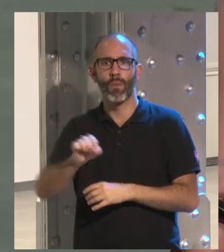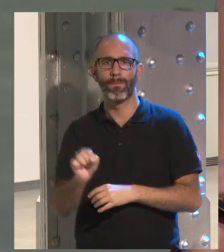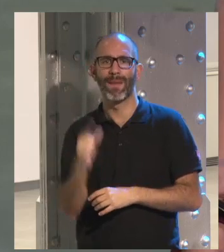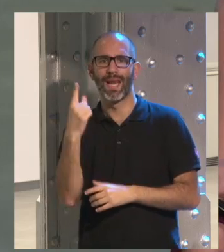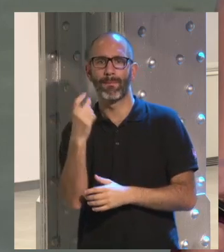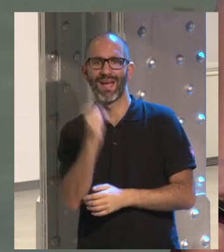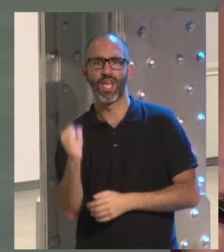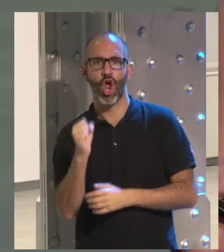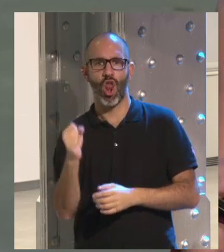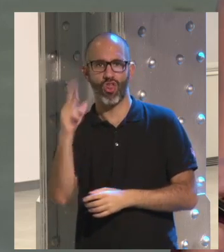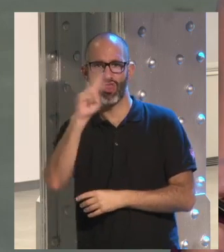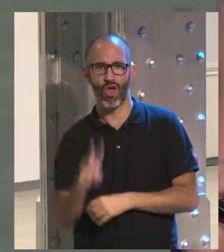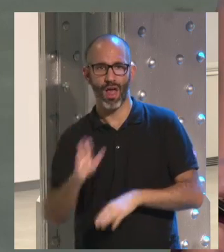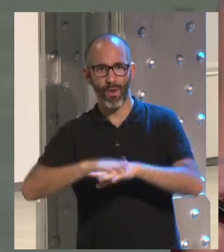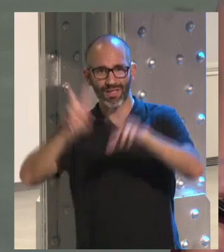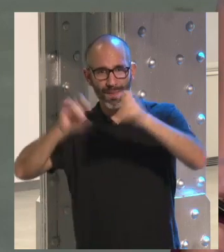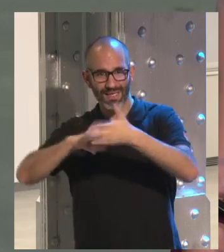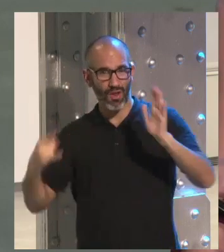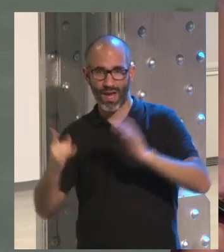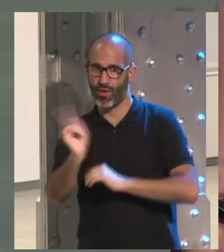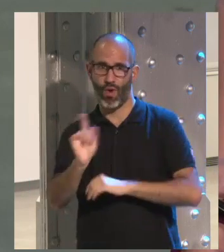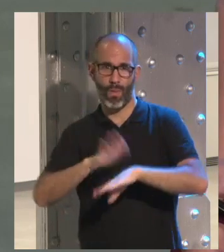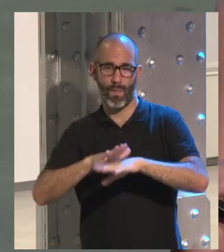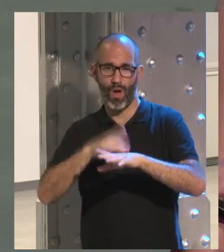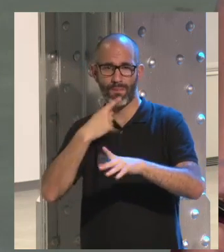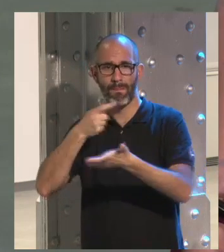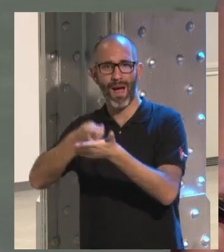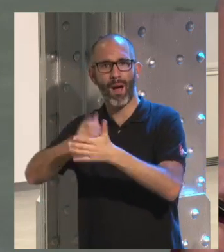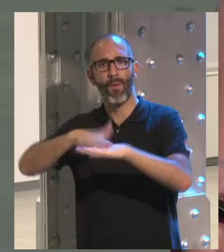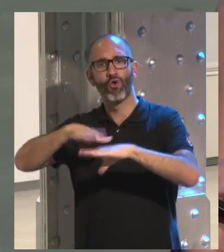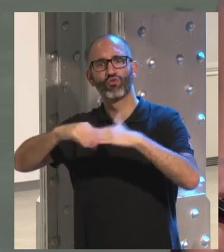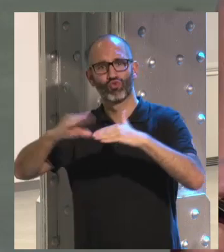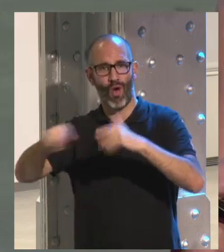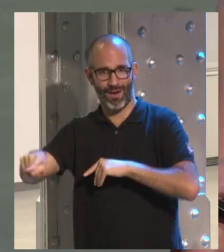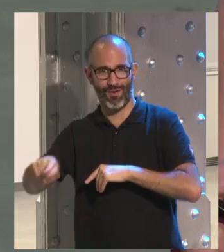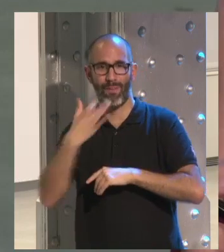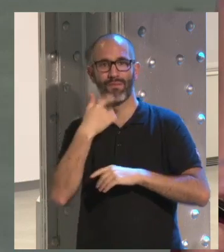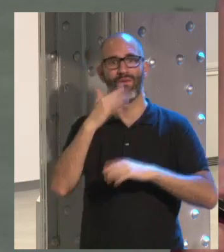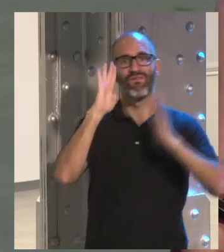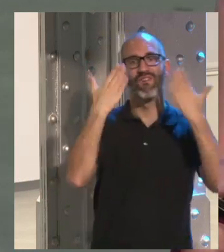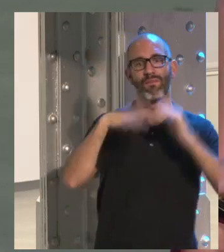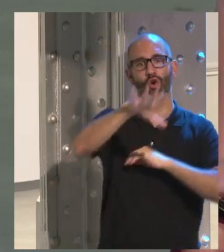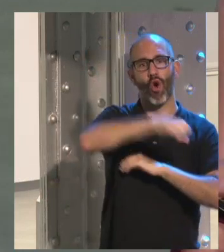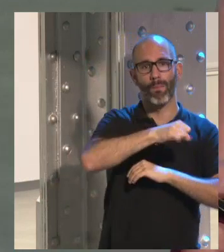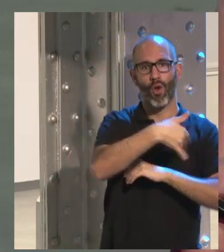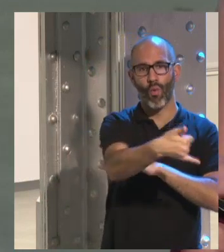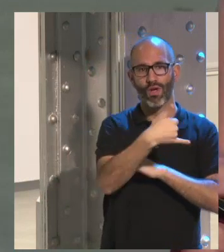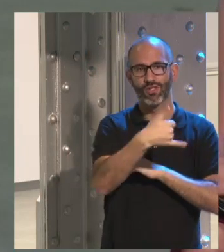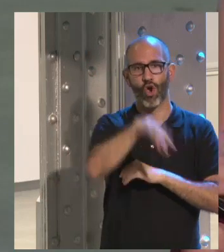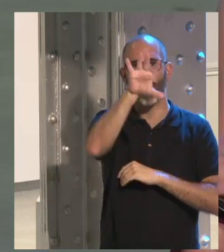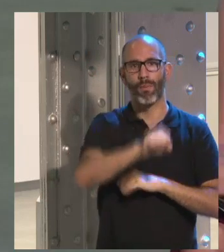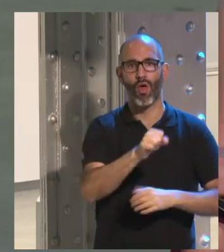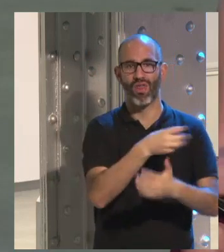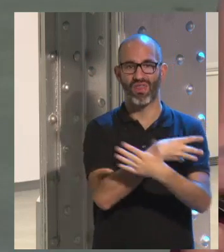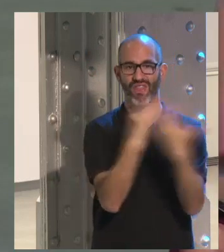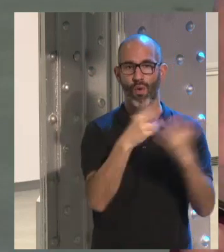no por su tecnología, que es una cosa bastante normalita, sino pagaron por usuario. Cuando Facebook compró WhatsApp, compró a 19